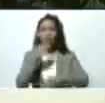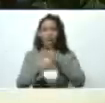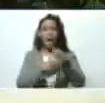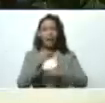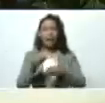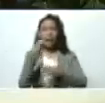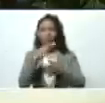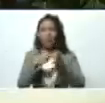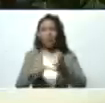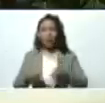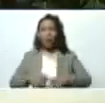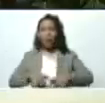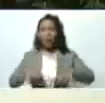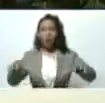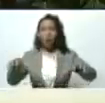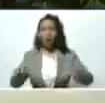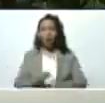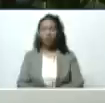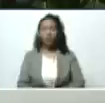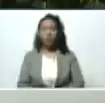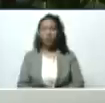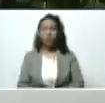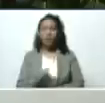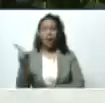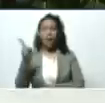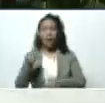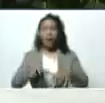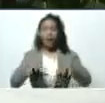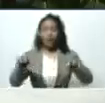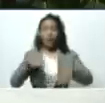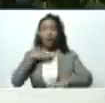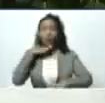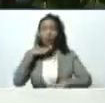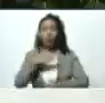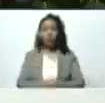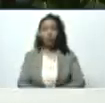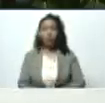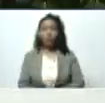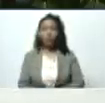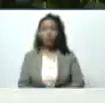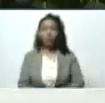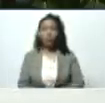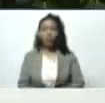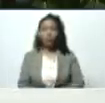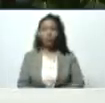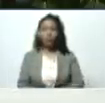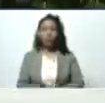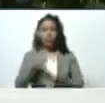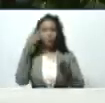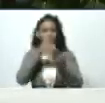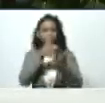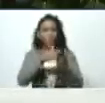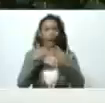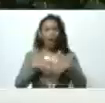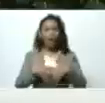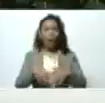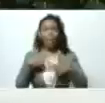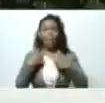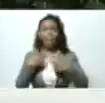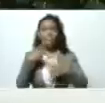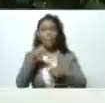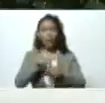riqueza riqueza esa riqueza que nos negaron atacando la industria petrolera